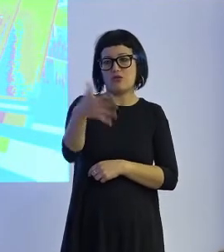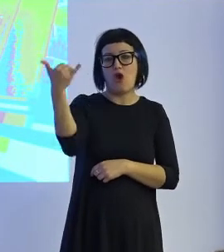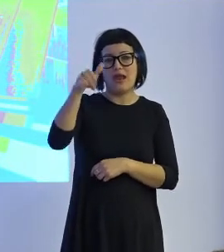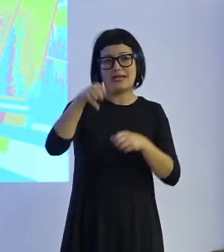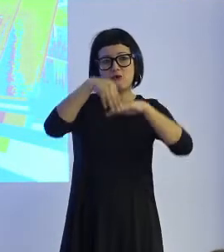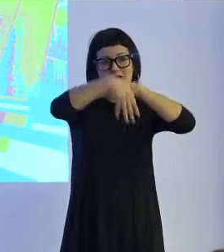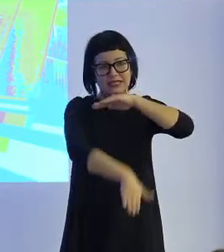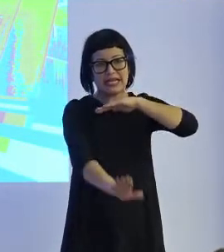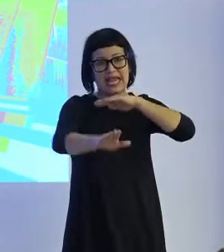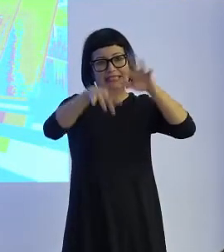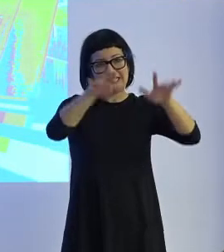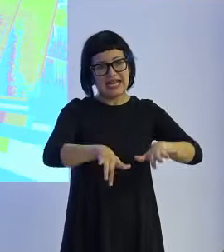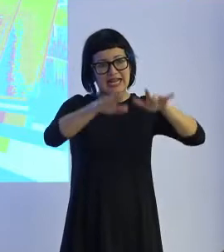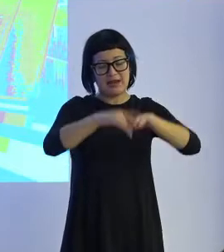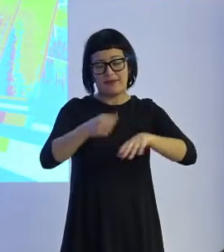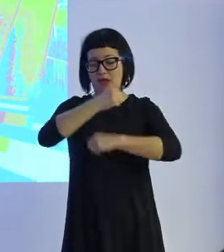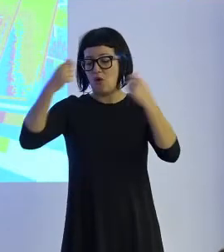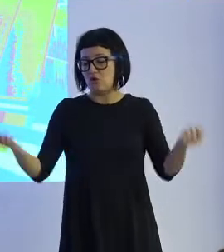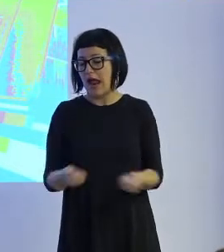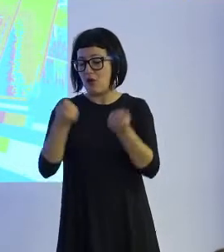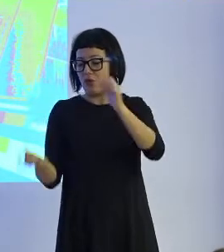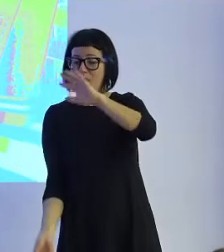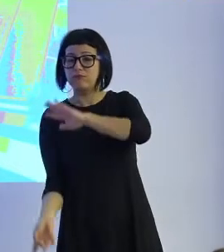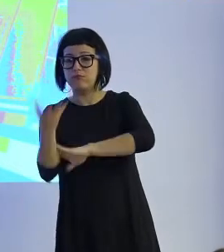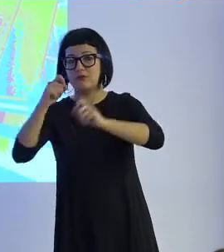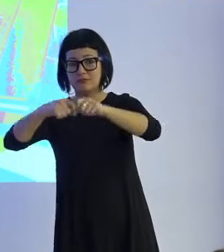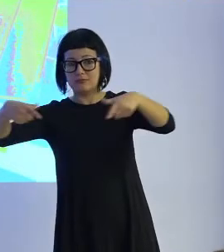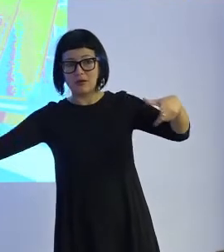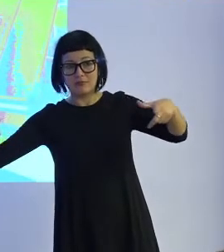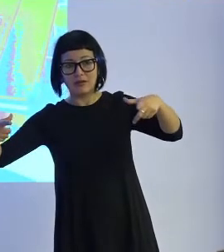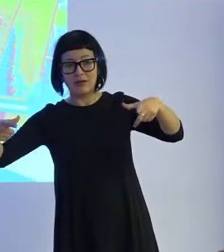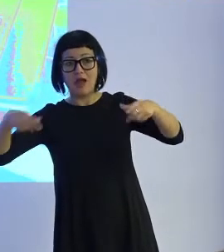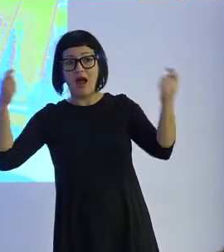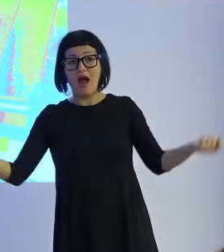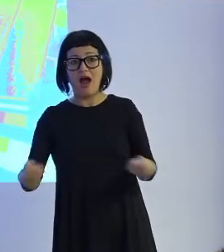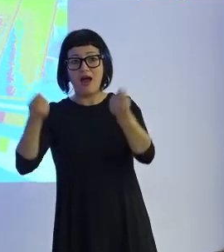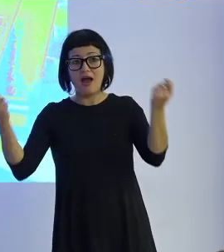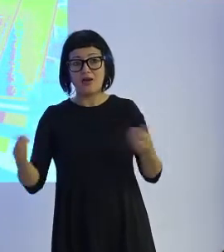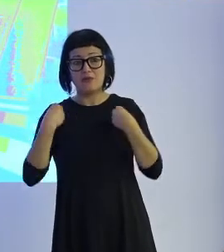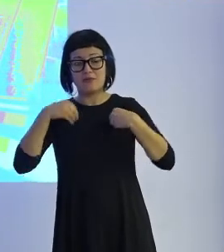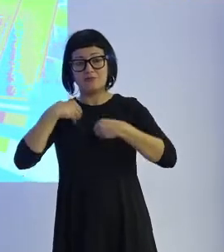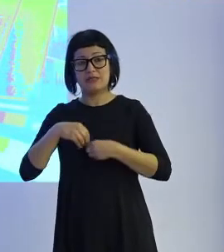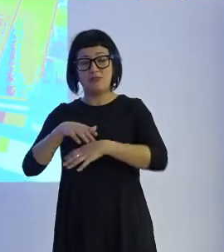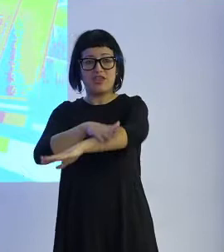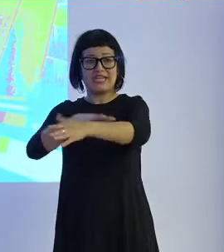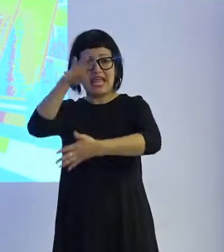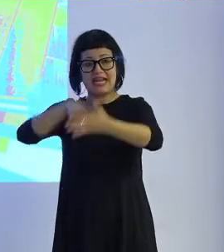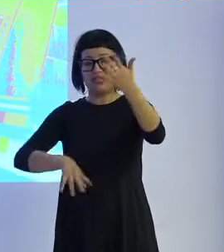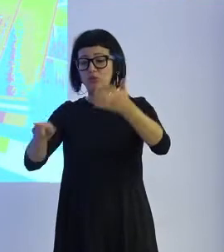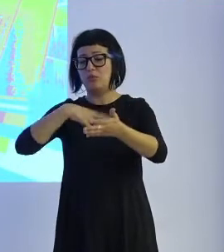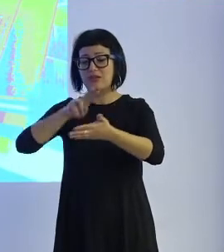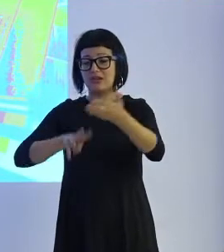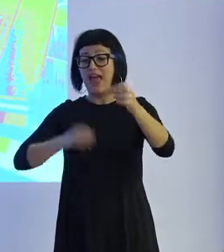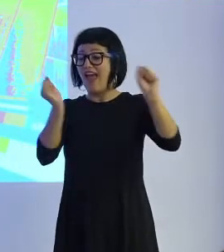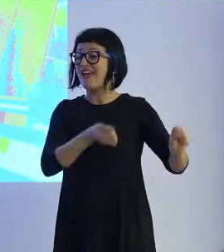en Sierra Nevada, nos aparece un anuncio, esto es puro algoritmo, aparece un anuncio de la Generalitat de Cataluña en el que se puede leer